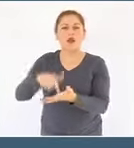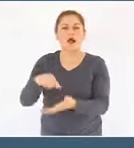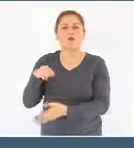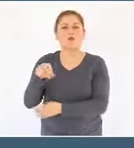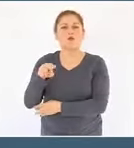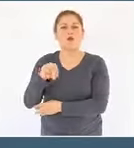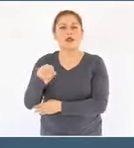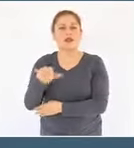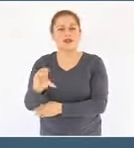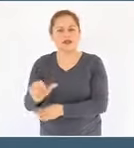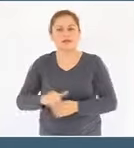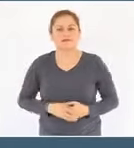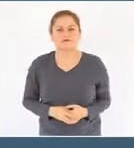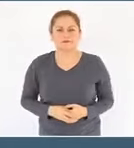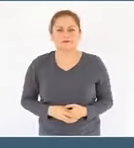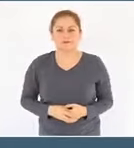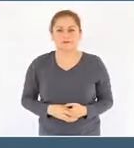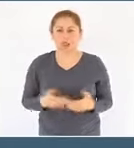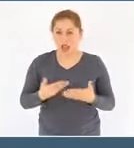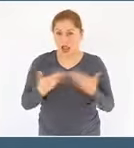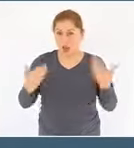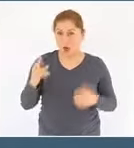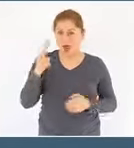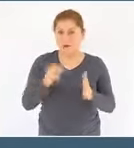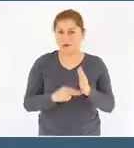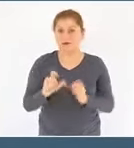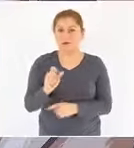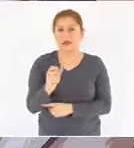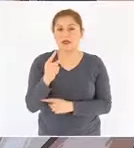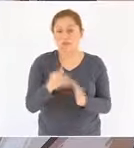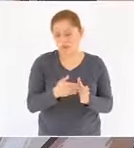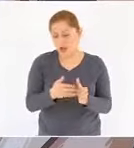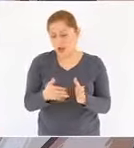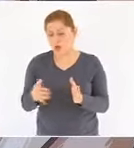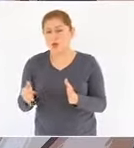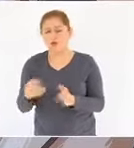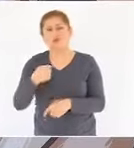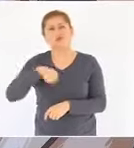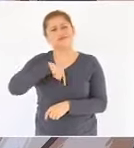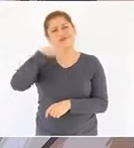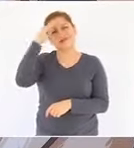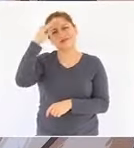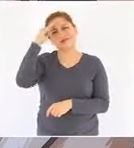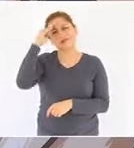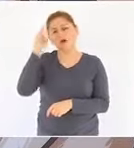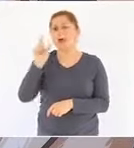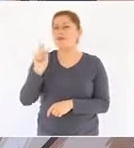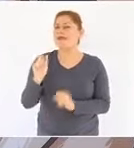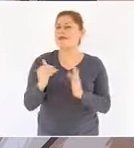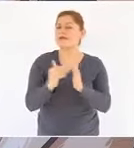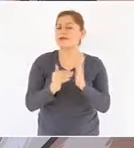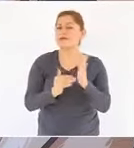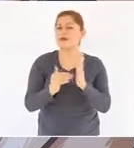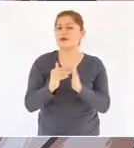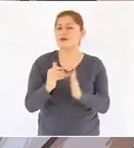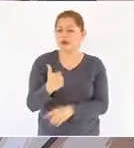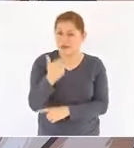Para el presente año se esperan ahorrar otros 20 mil millones de pesos adicionales.